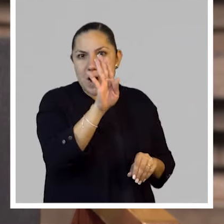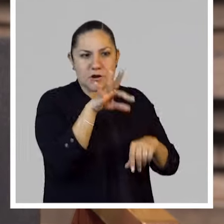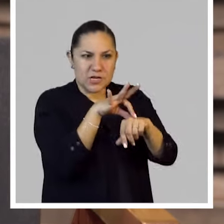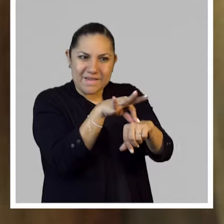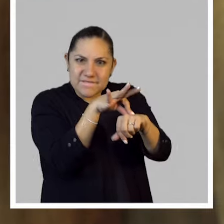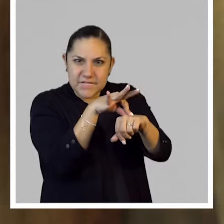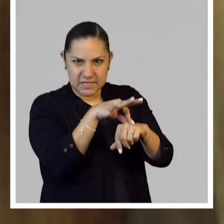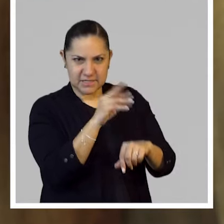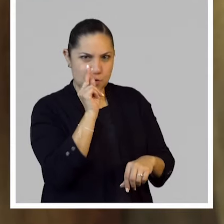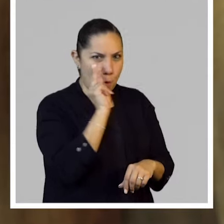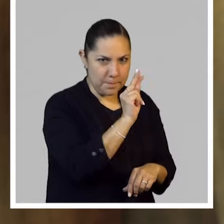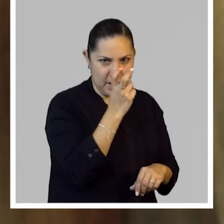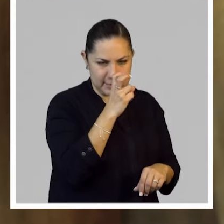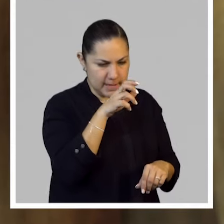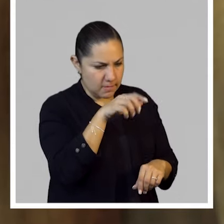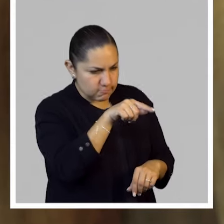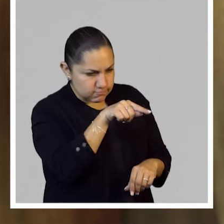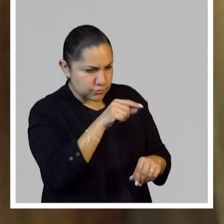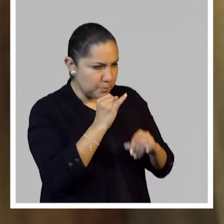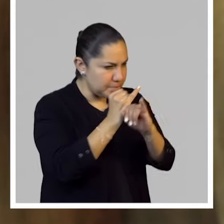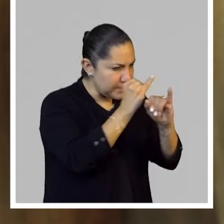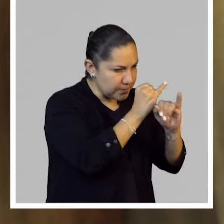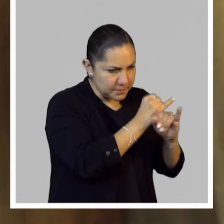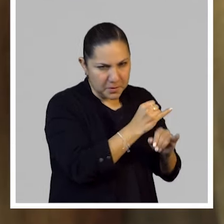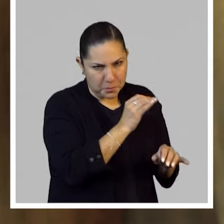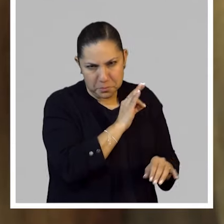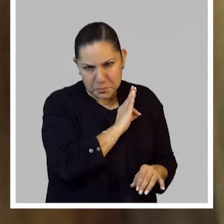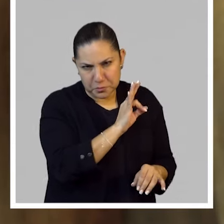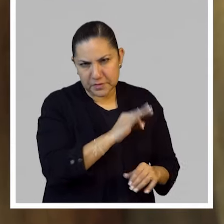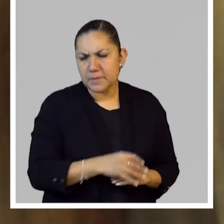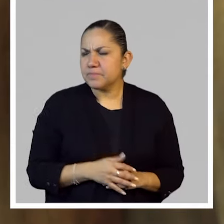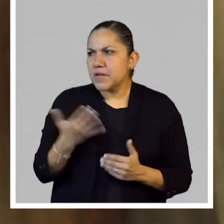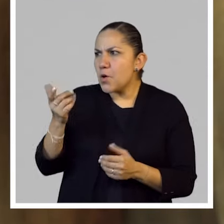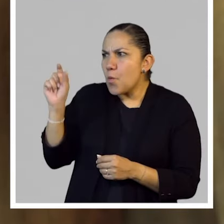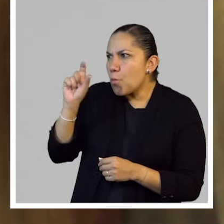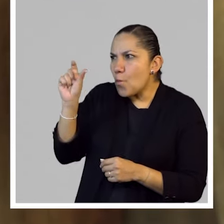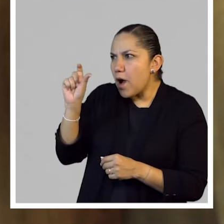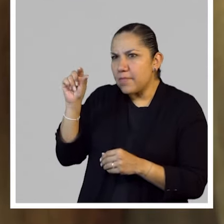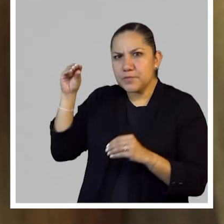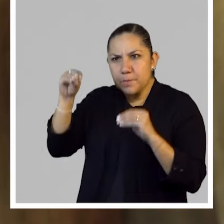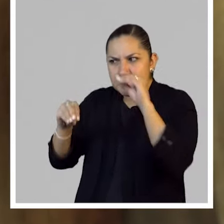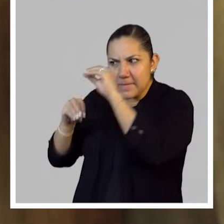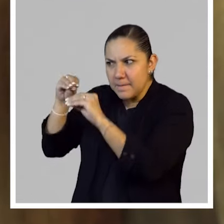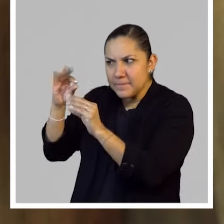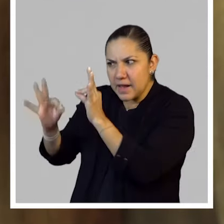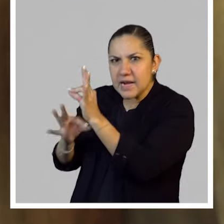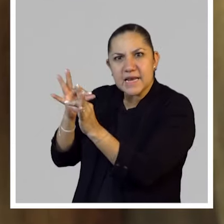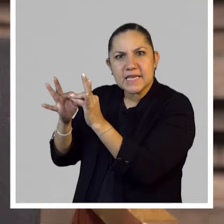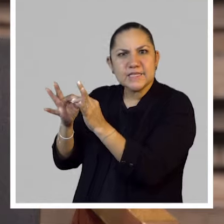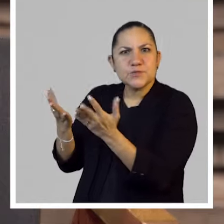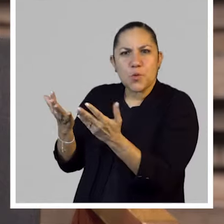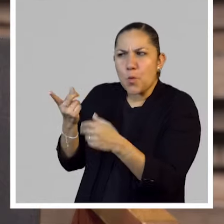físico. Ah, eso está, está muy bien eso. ¿Y alguna idea de cuándo va a estar listo? ¿De qué depende?